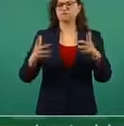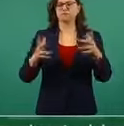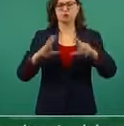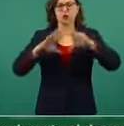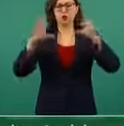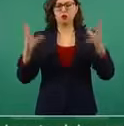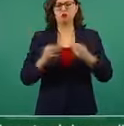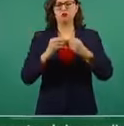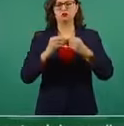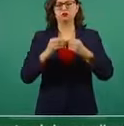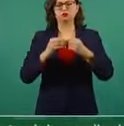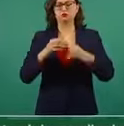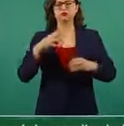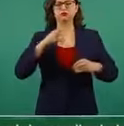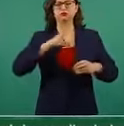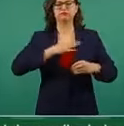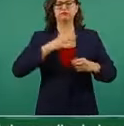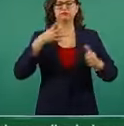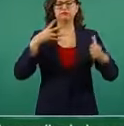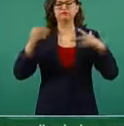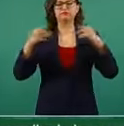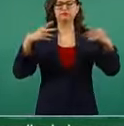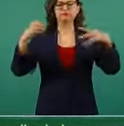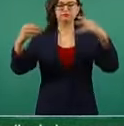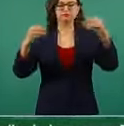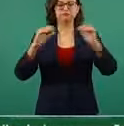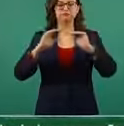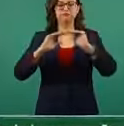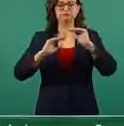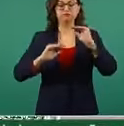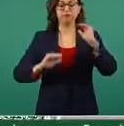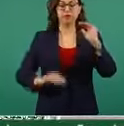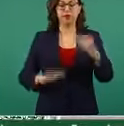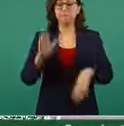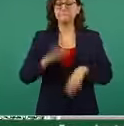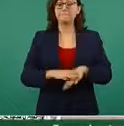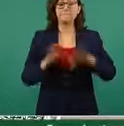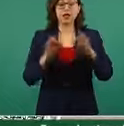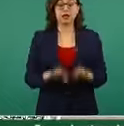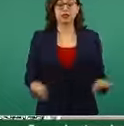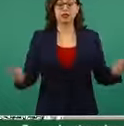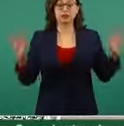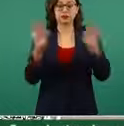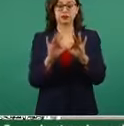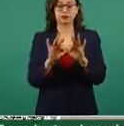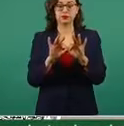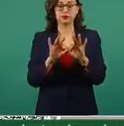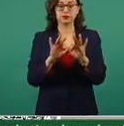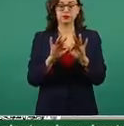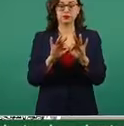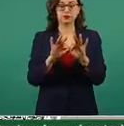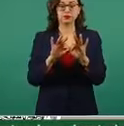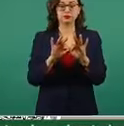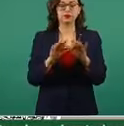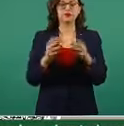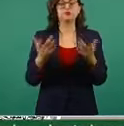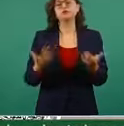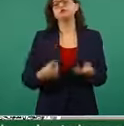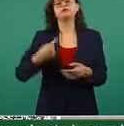y lo más importante de todo, lo que nos